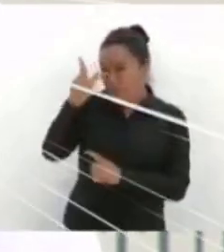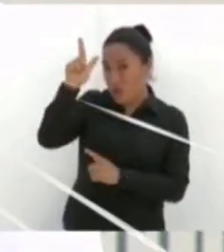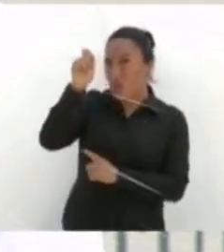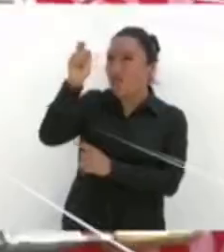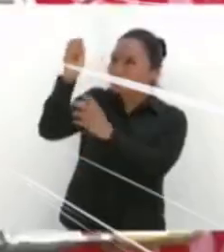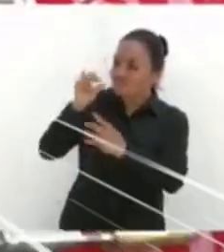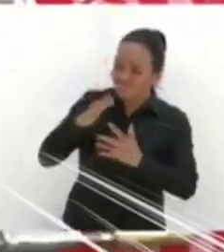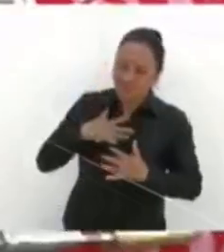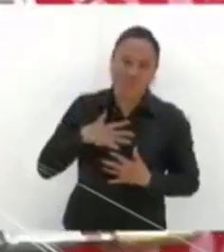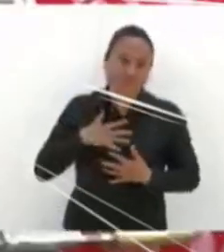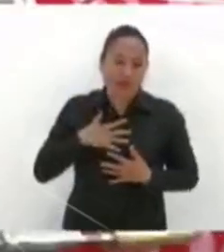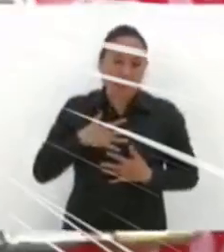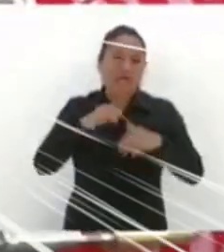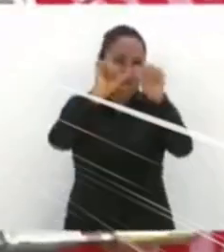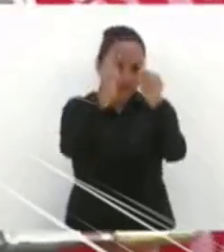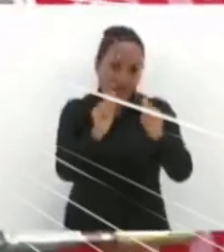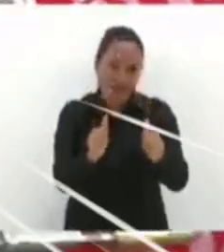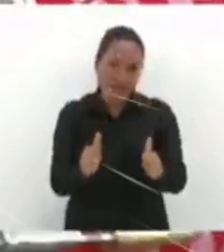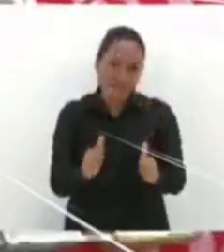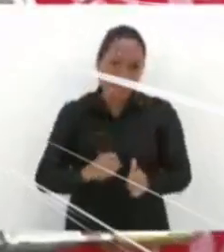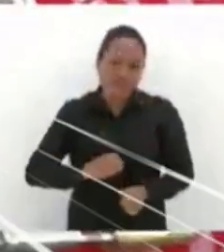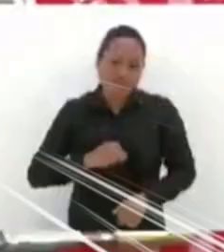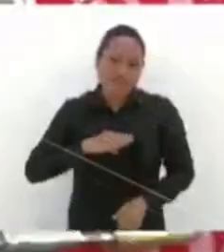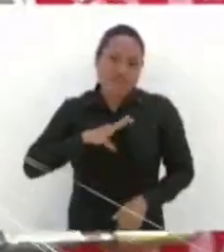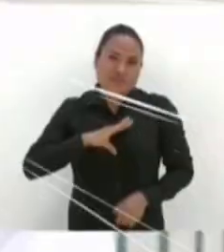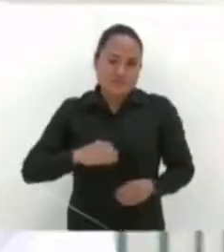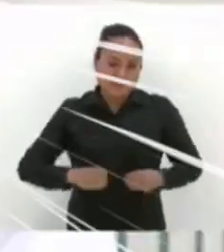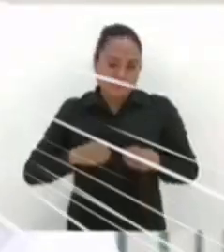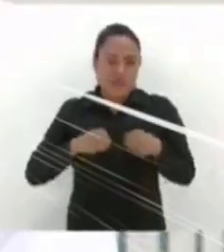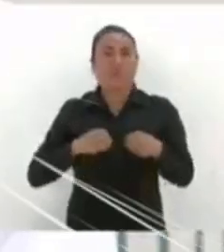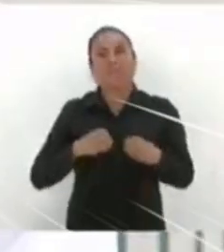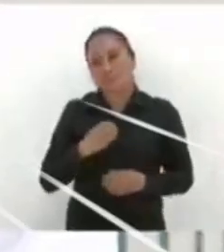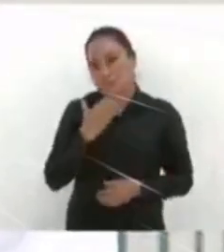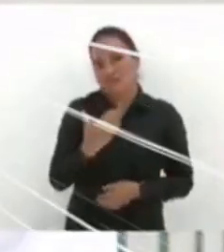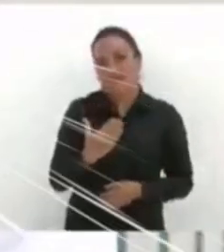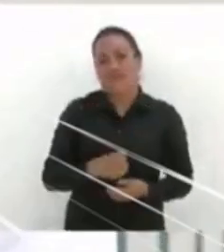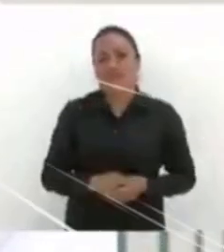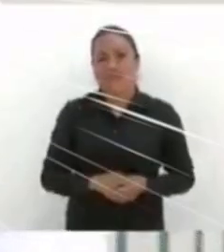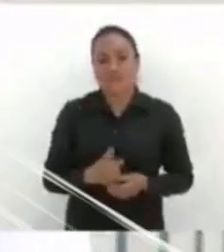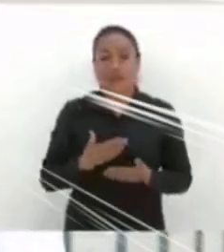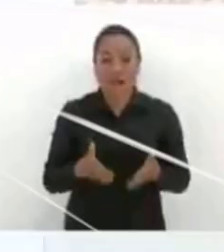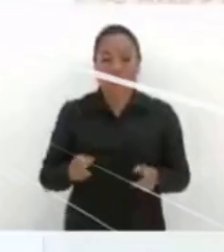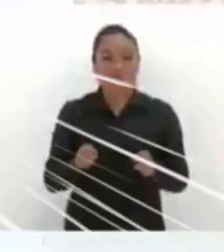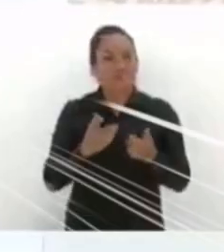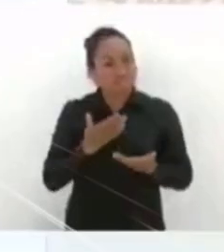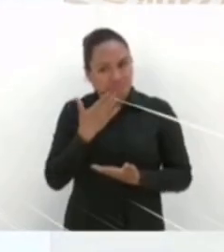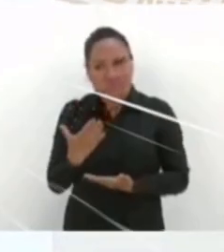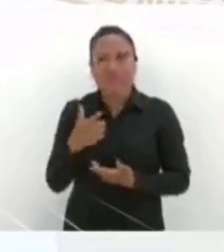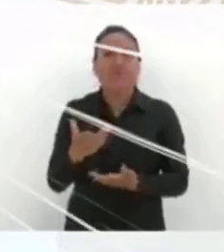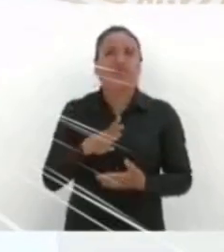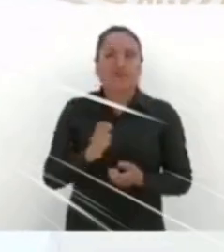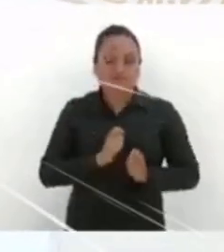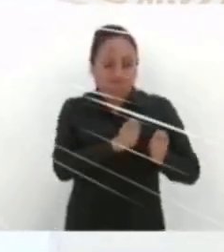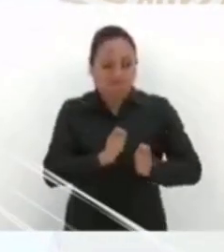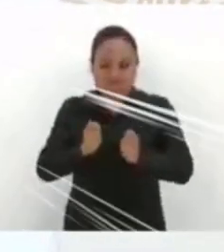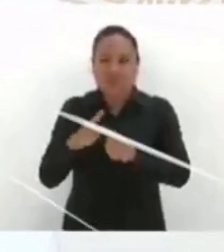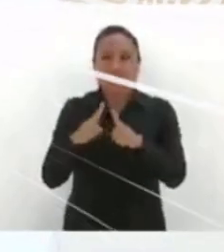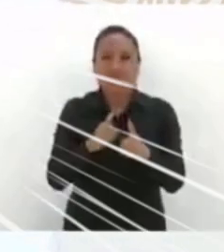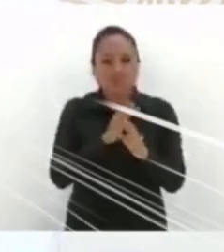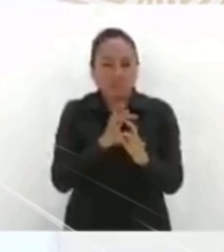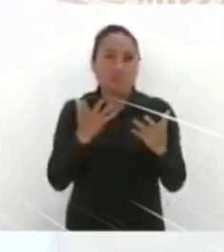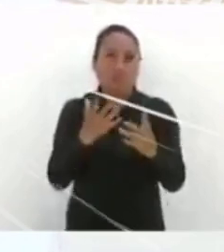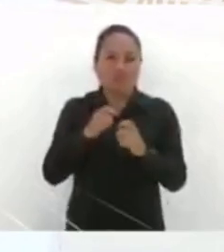el arte, para tener una vida plena. Por eso, celebro que se estén entregando estos instrumentos